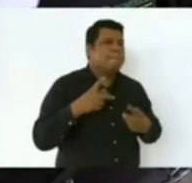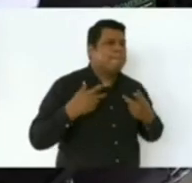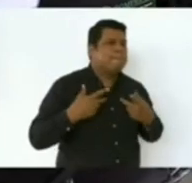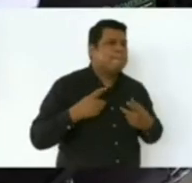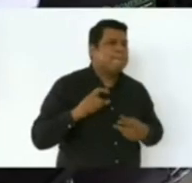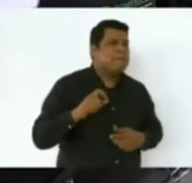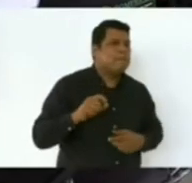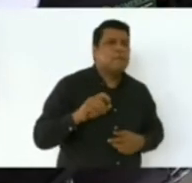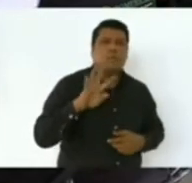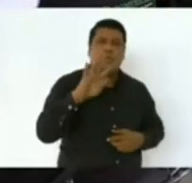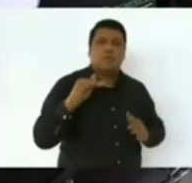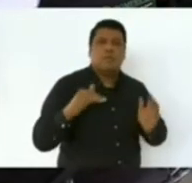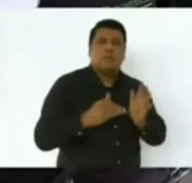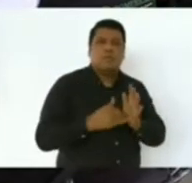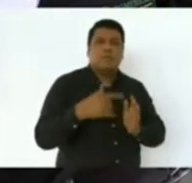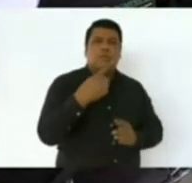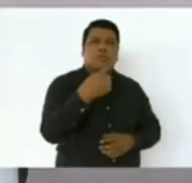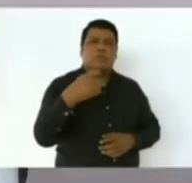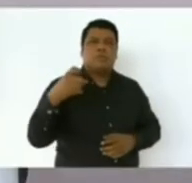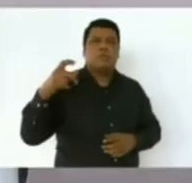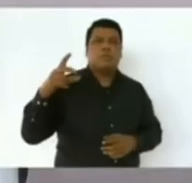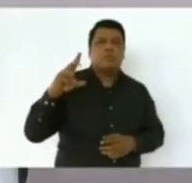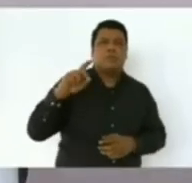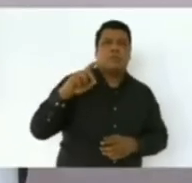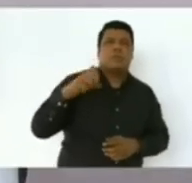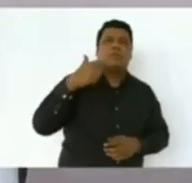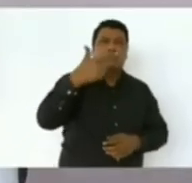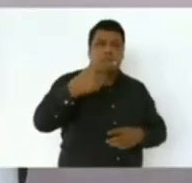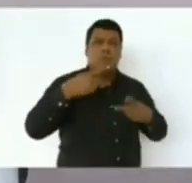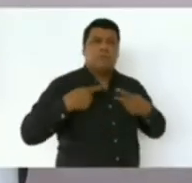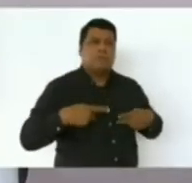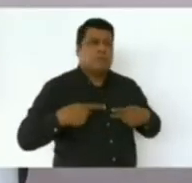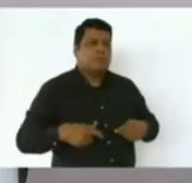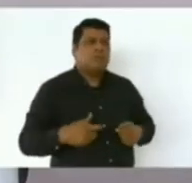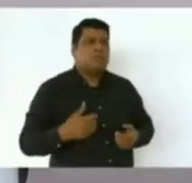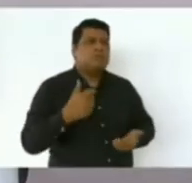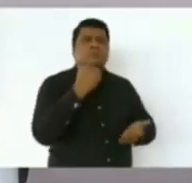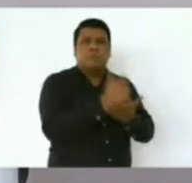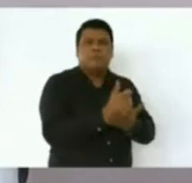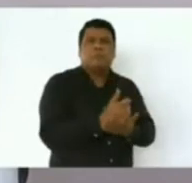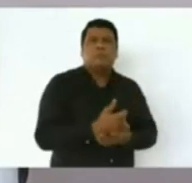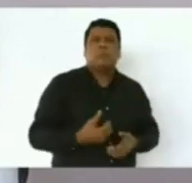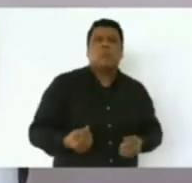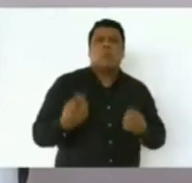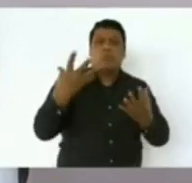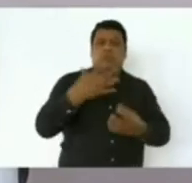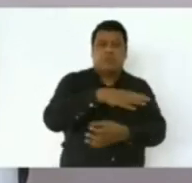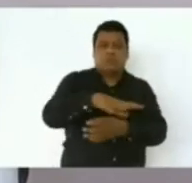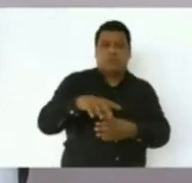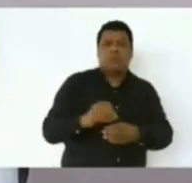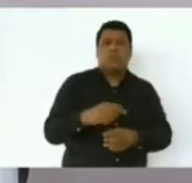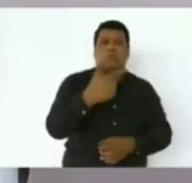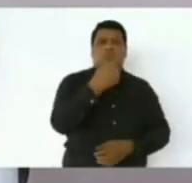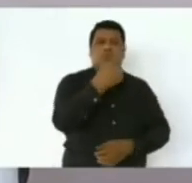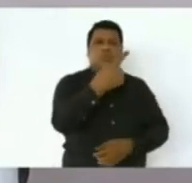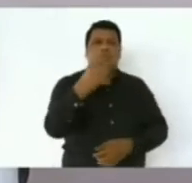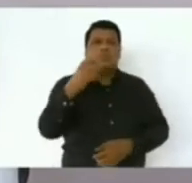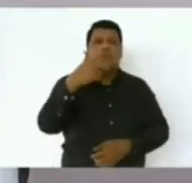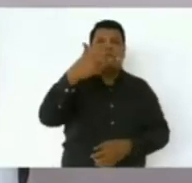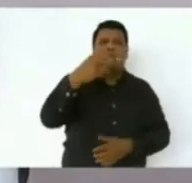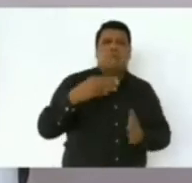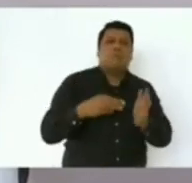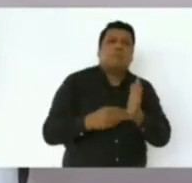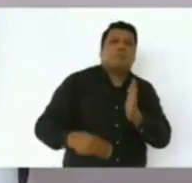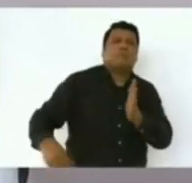137 campesinos, con una inversión de 108 millones